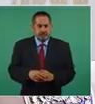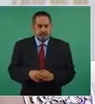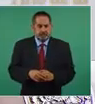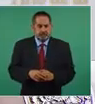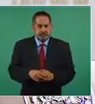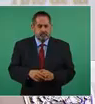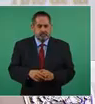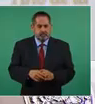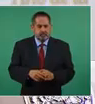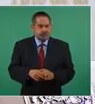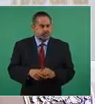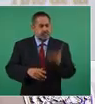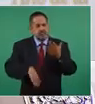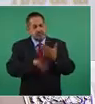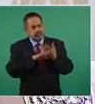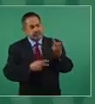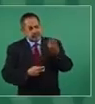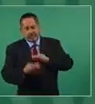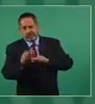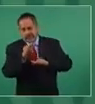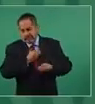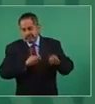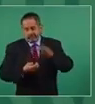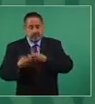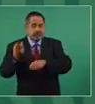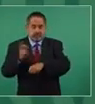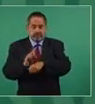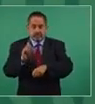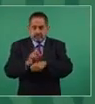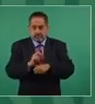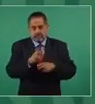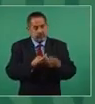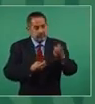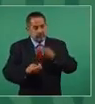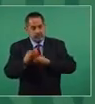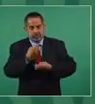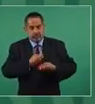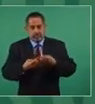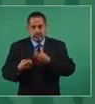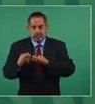con los ataques diarios de los medios,